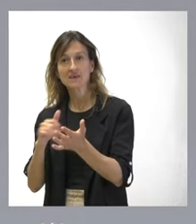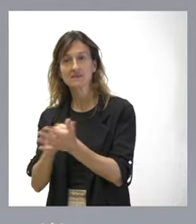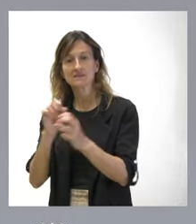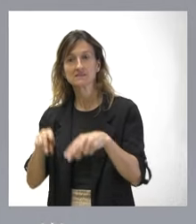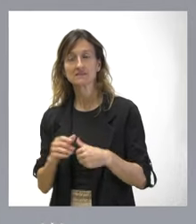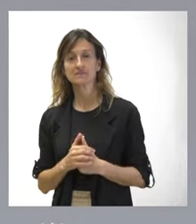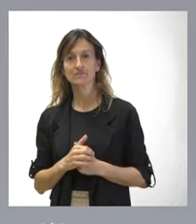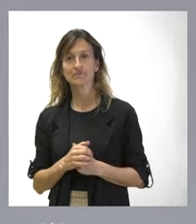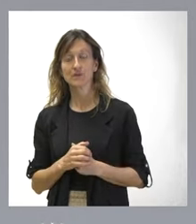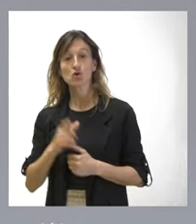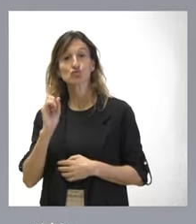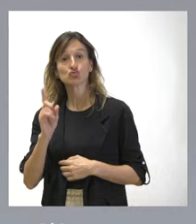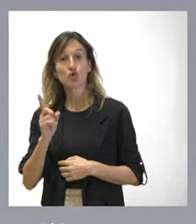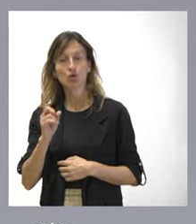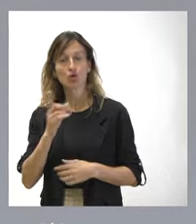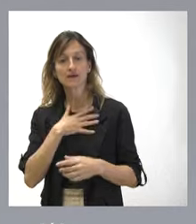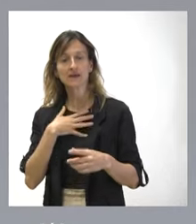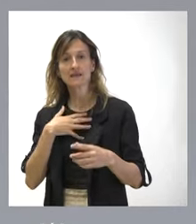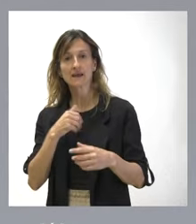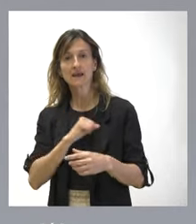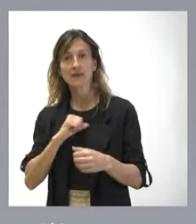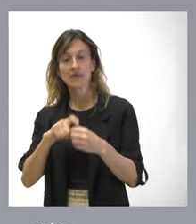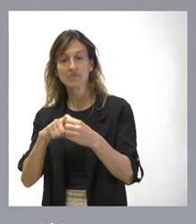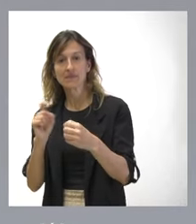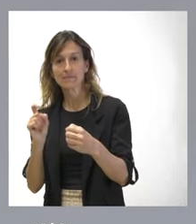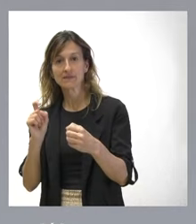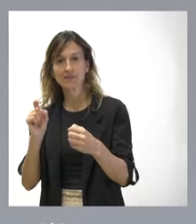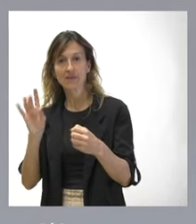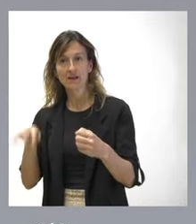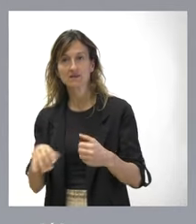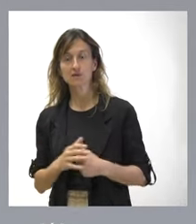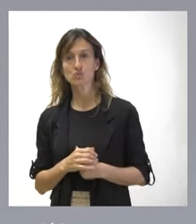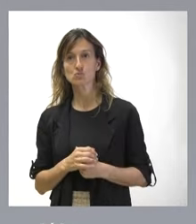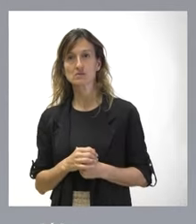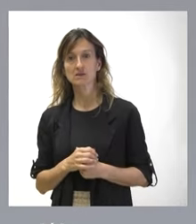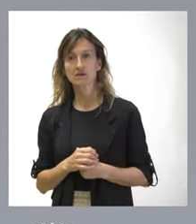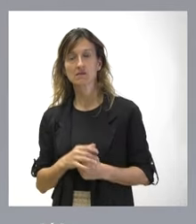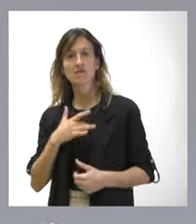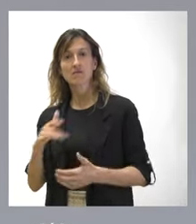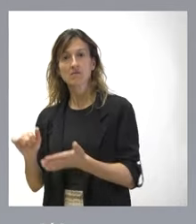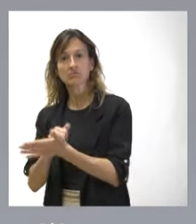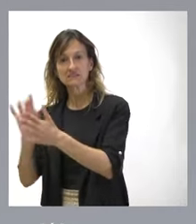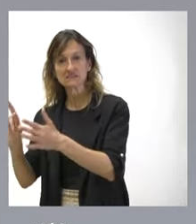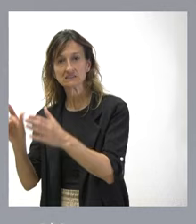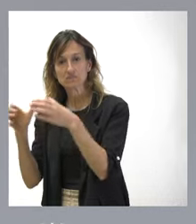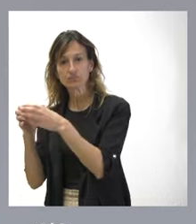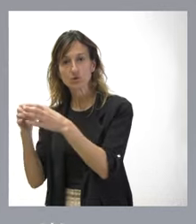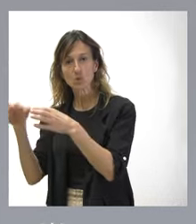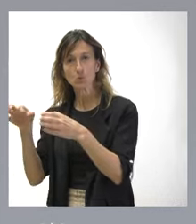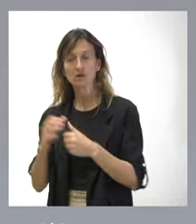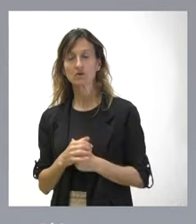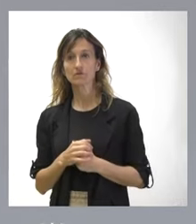que perseguían como fin la independencia y secesión de España se ven amnistiados. Los que protegieron,